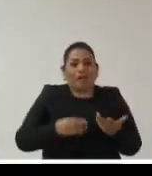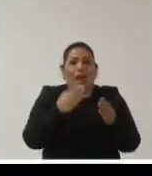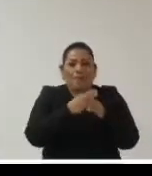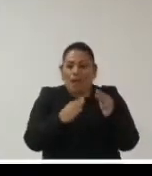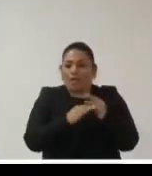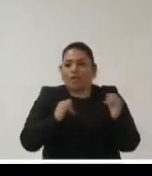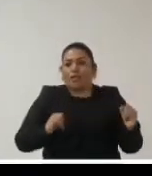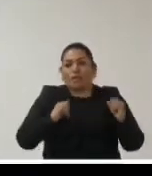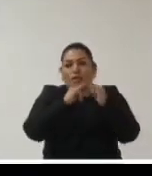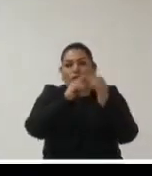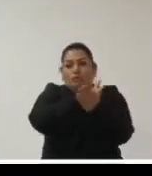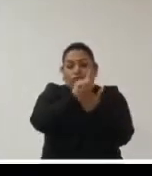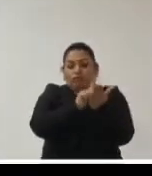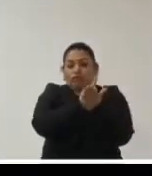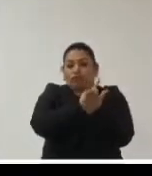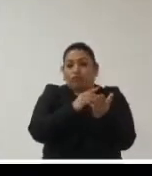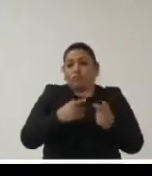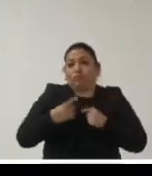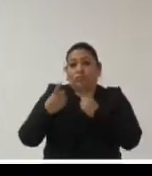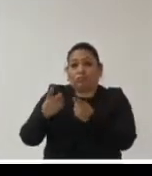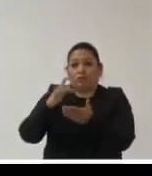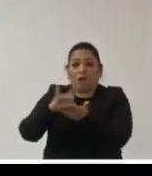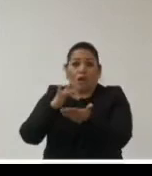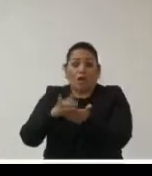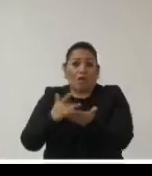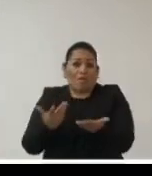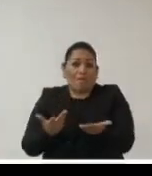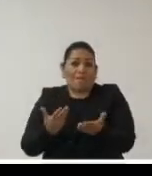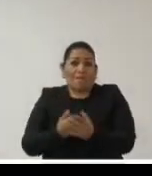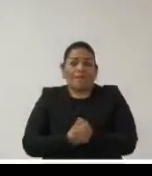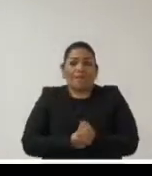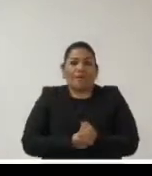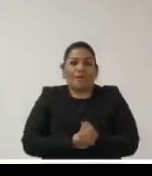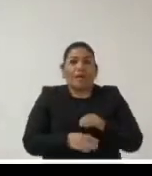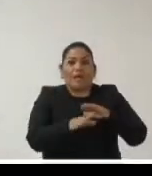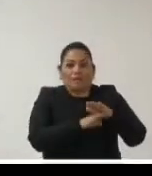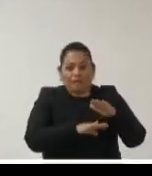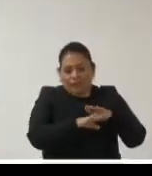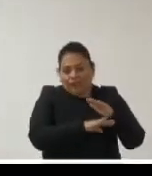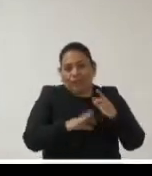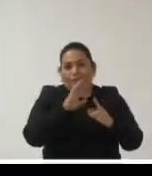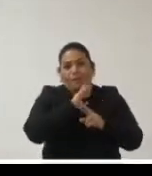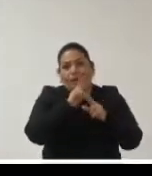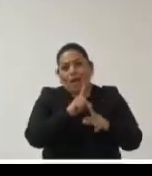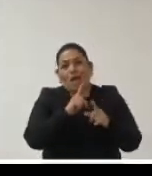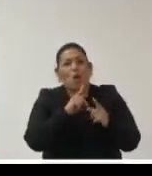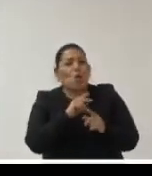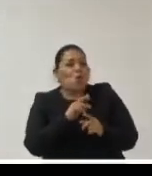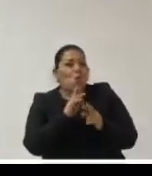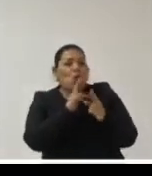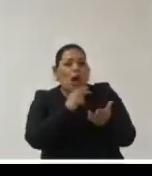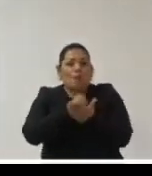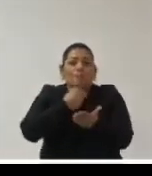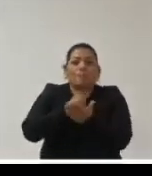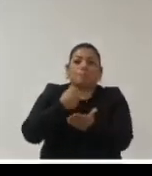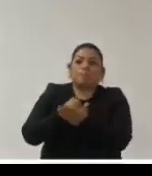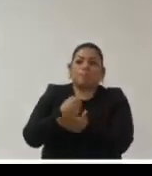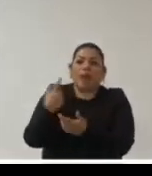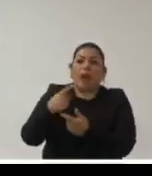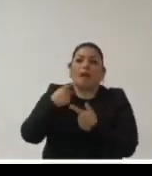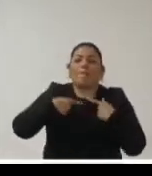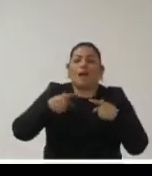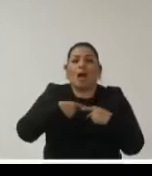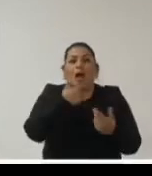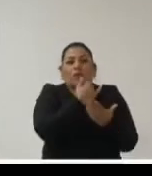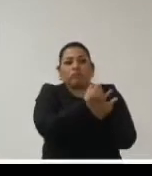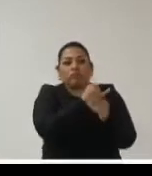con el aporte que nos da hoy en día la tecnología porque básicamente lo que hace es mejorar la respuesta a las demandas sociales nos ayuda a generar mejor